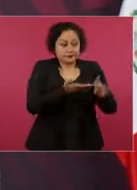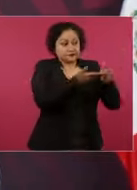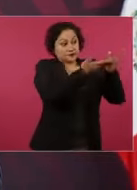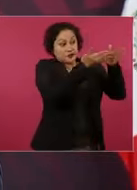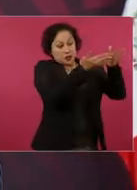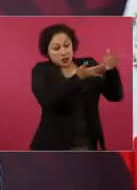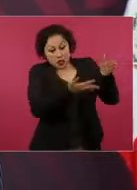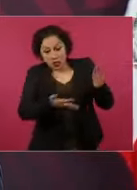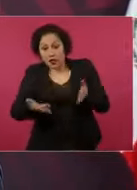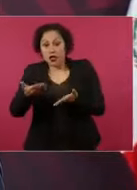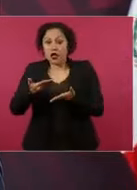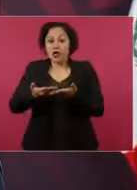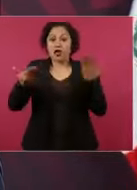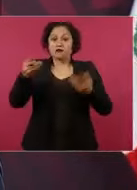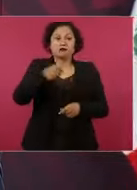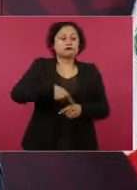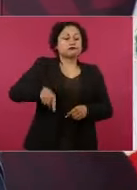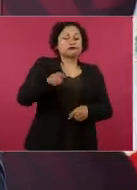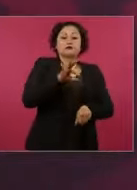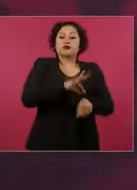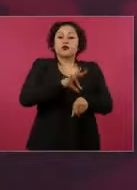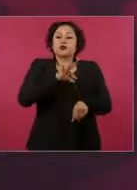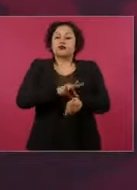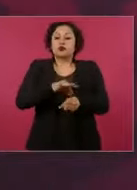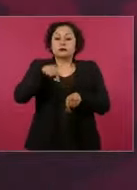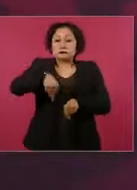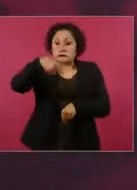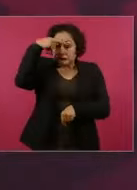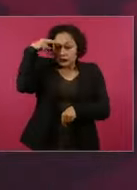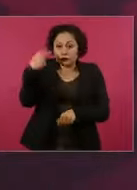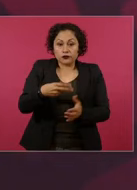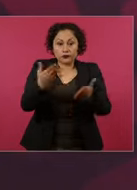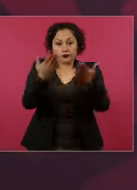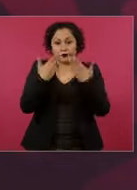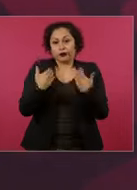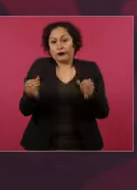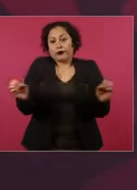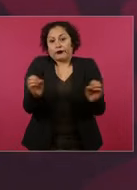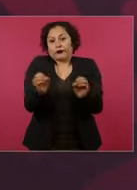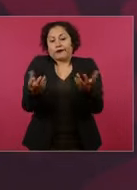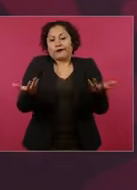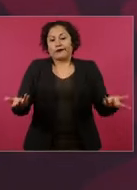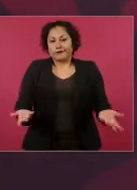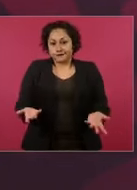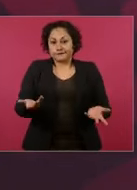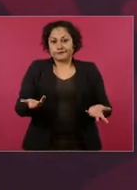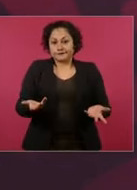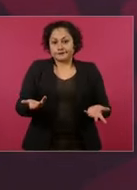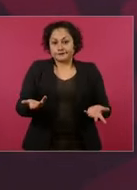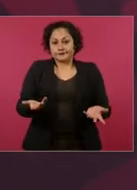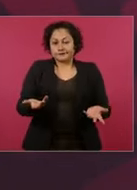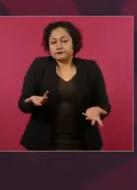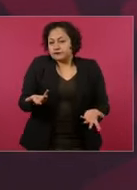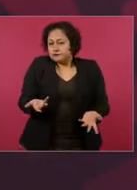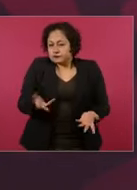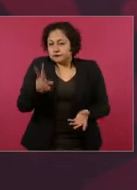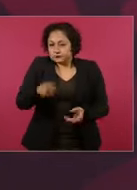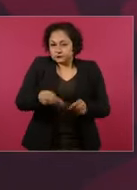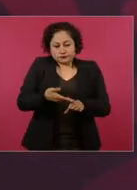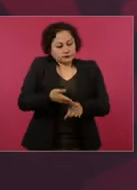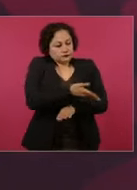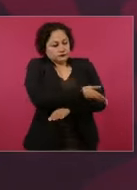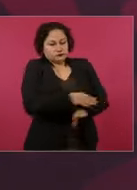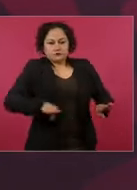en ese afán privatizador, pues nos